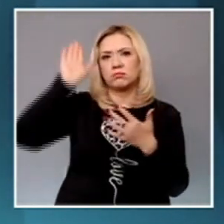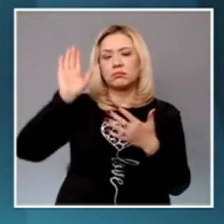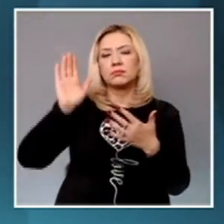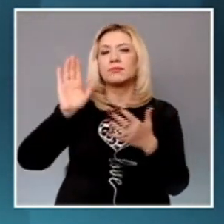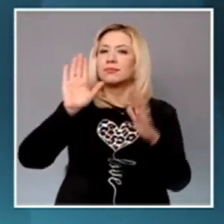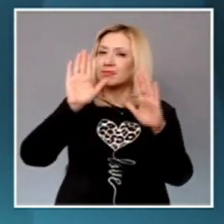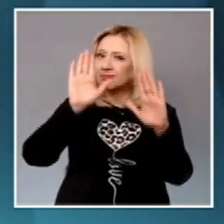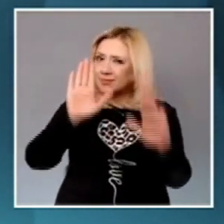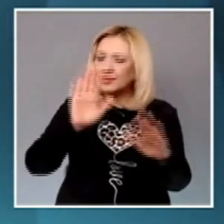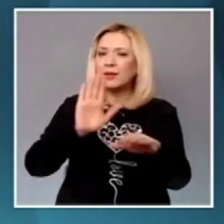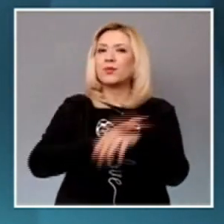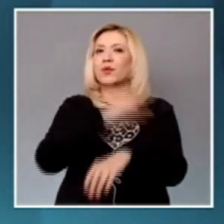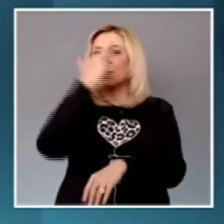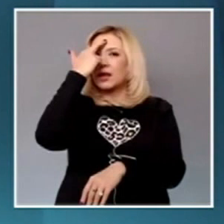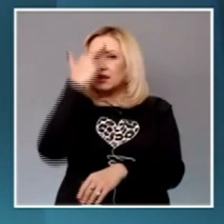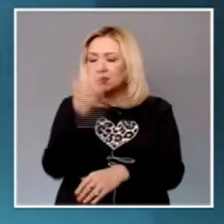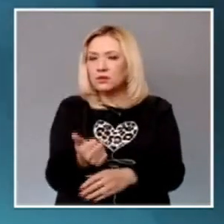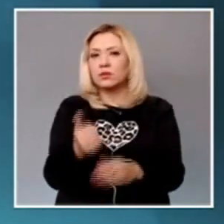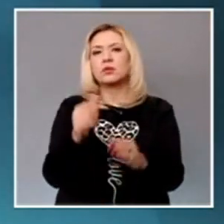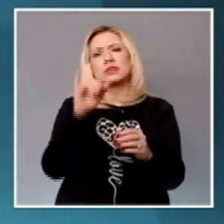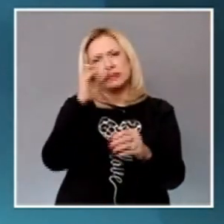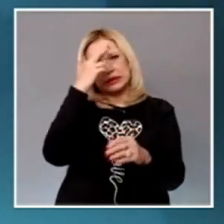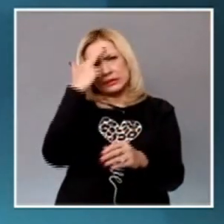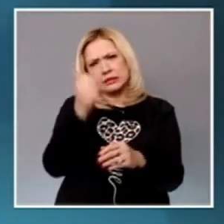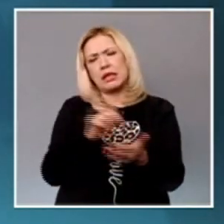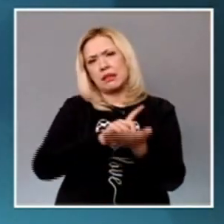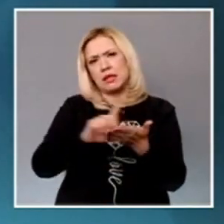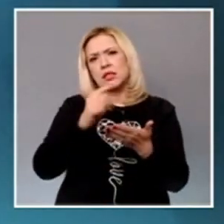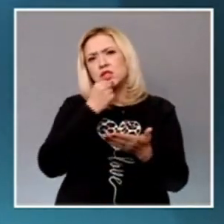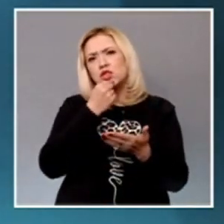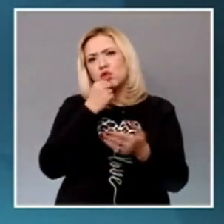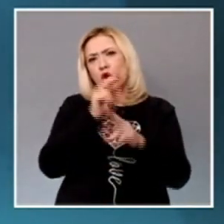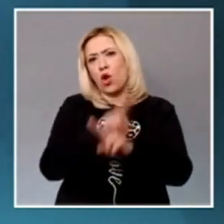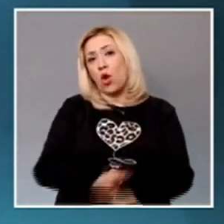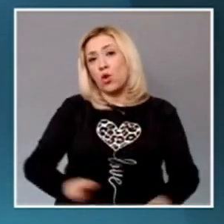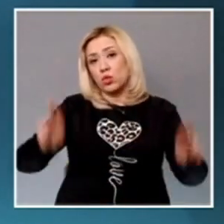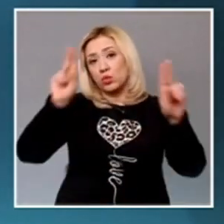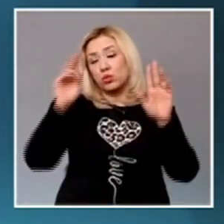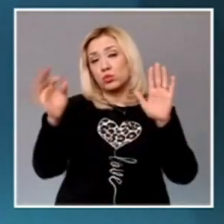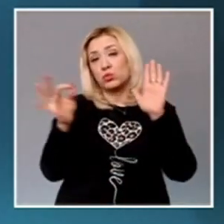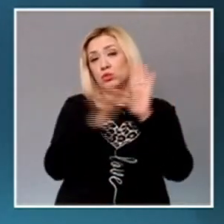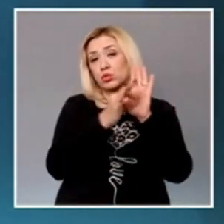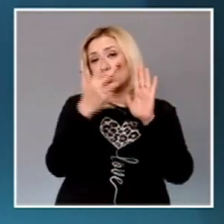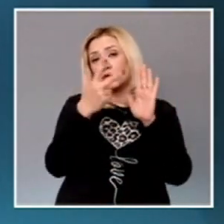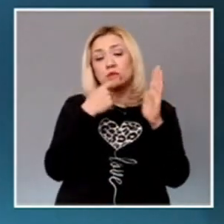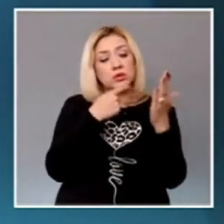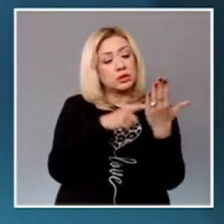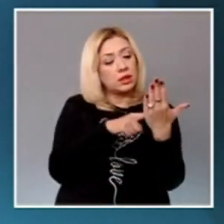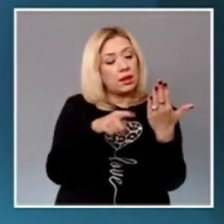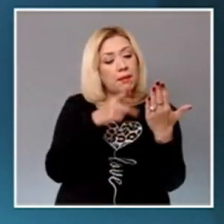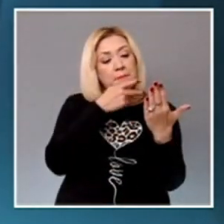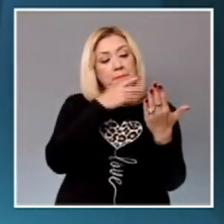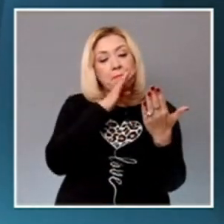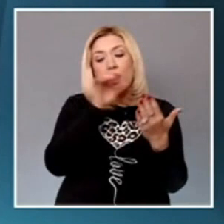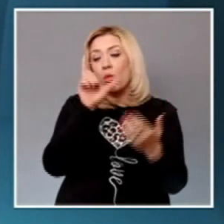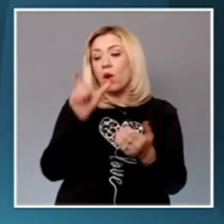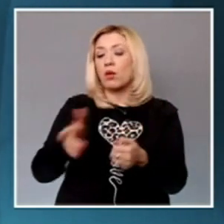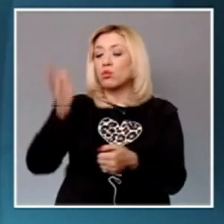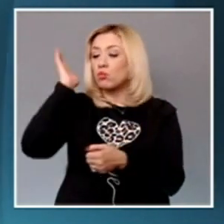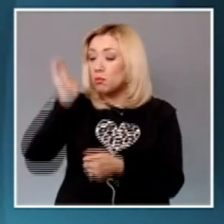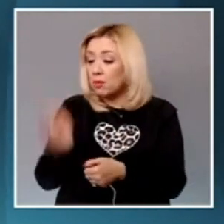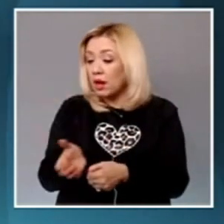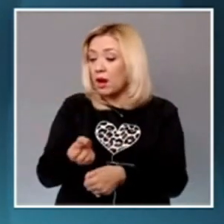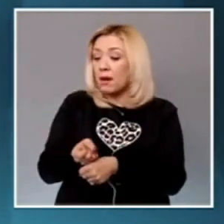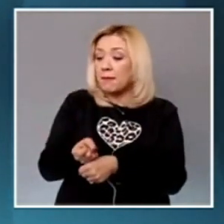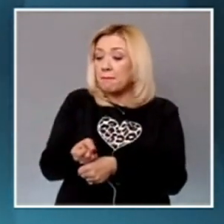Derechos del Niño de Naciones Unidas, implica que no todas las agresiones de los padres en contra de los infantes tengan que traducirse en